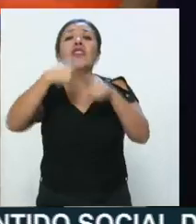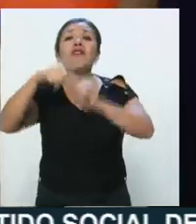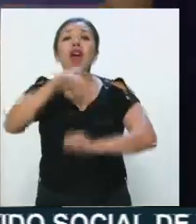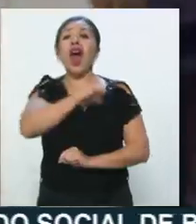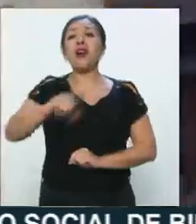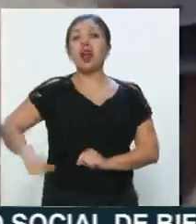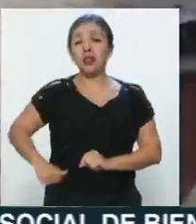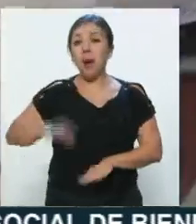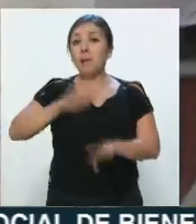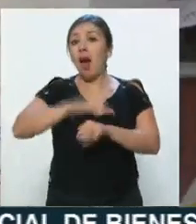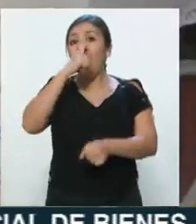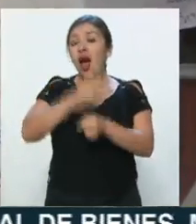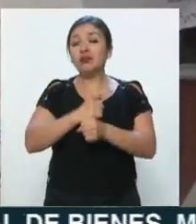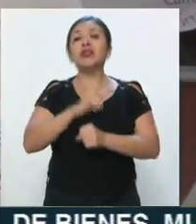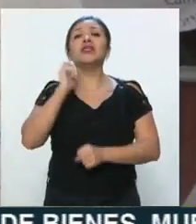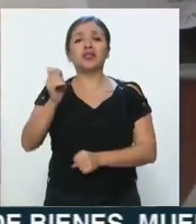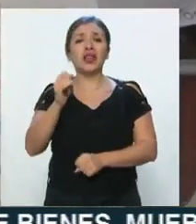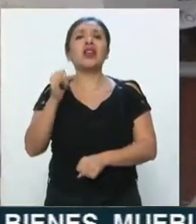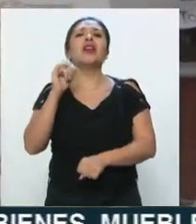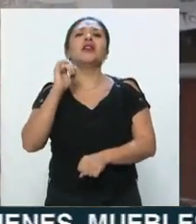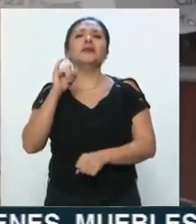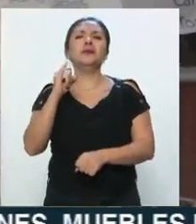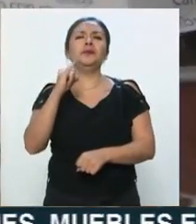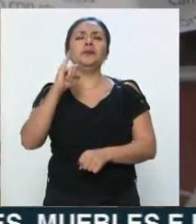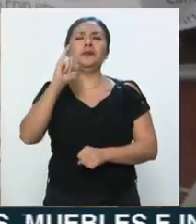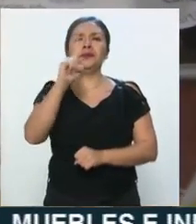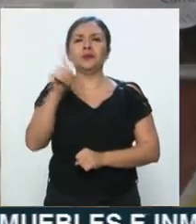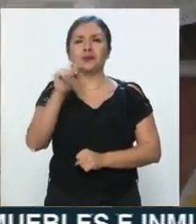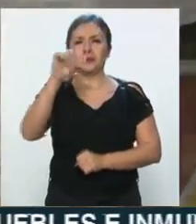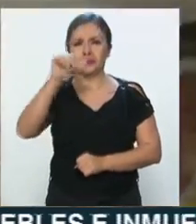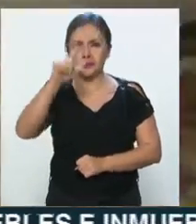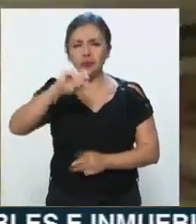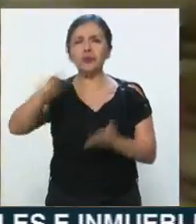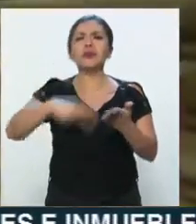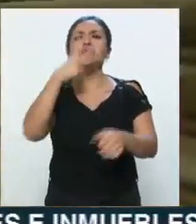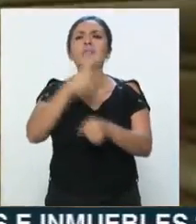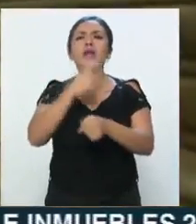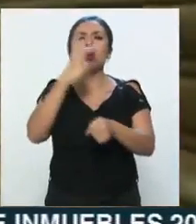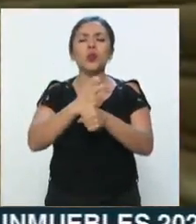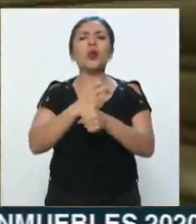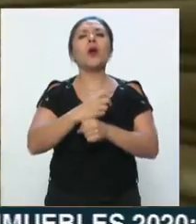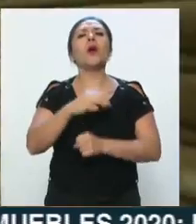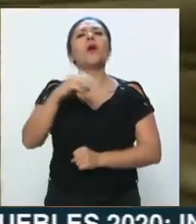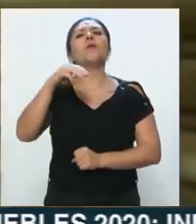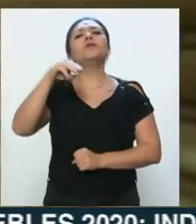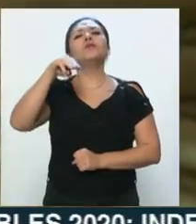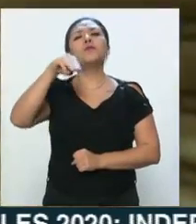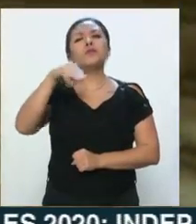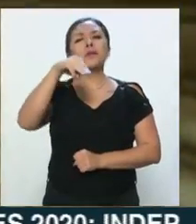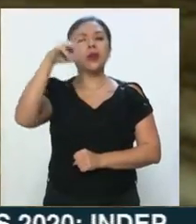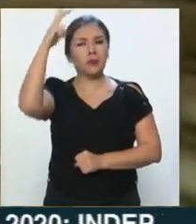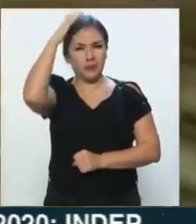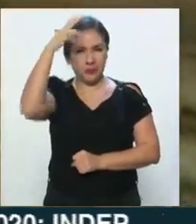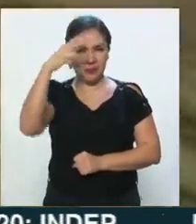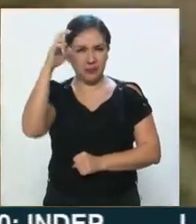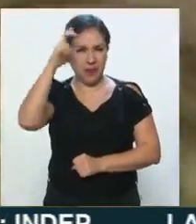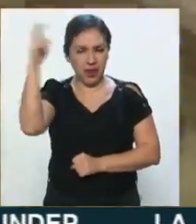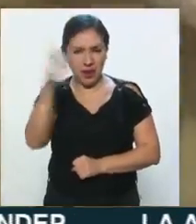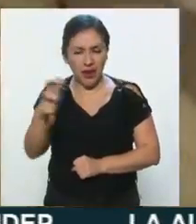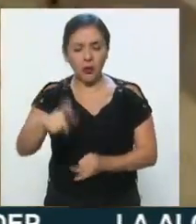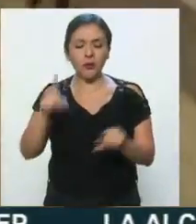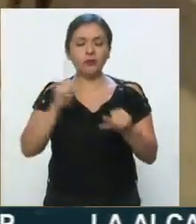encabezadas por Iztacalco con 5 casos, le sigue Miguel Hidalgo con 4, Milpa Alta, Escapotzalco y Tlalpan con 3.